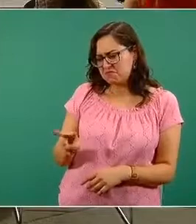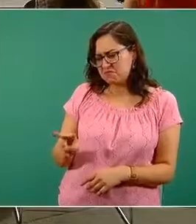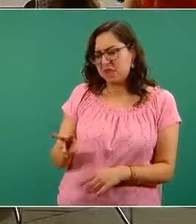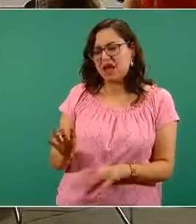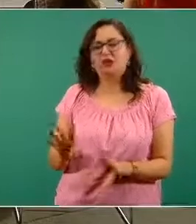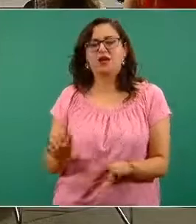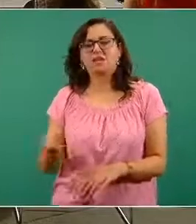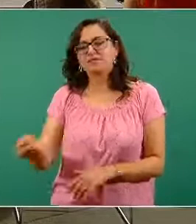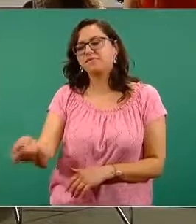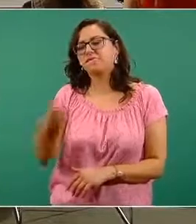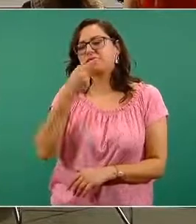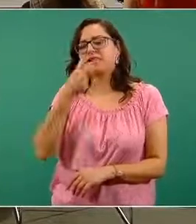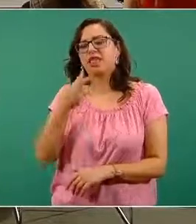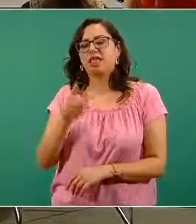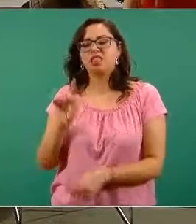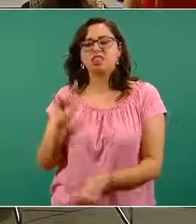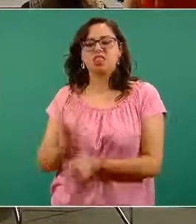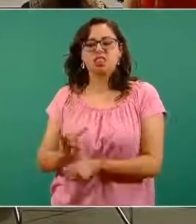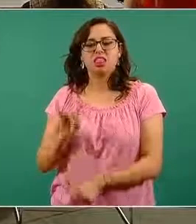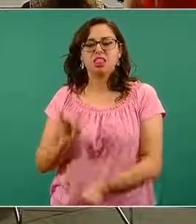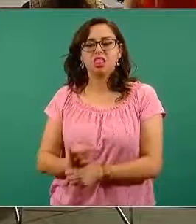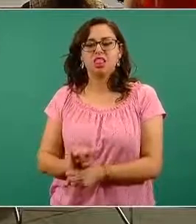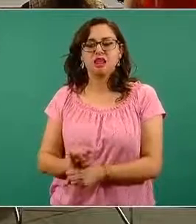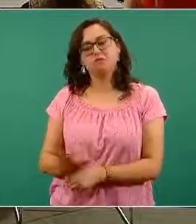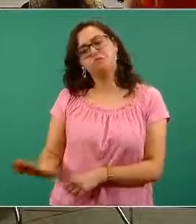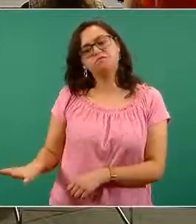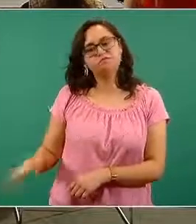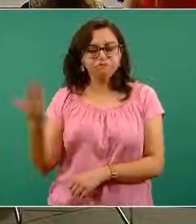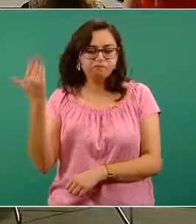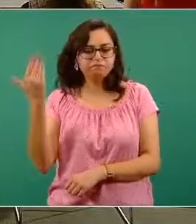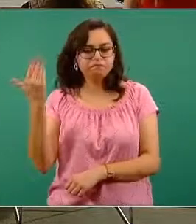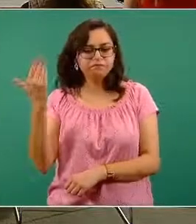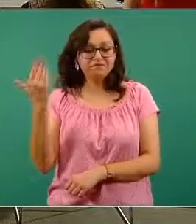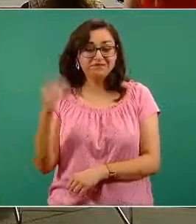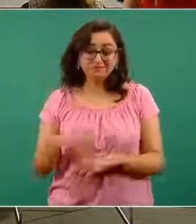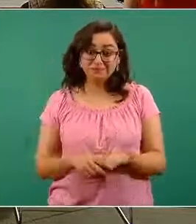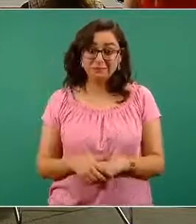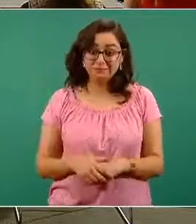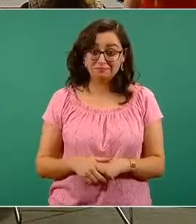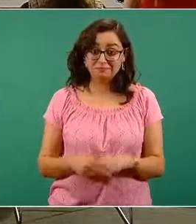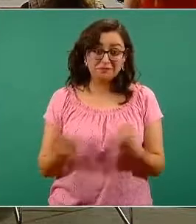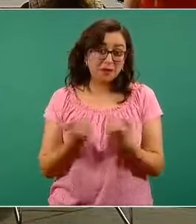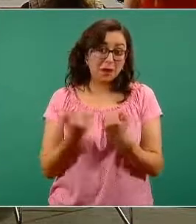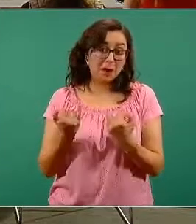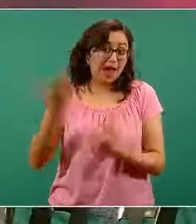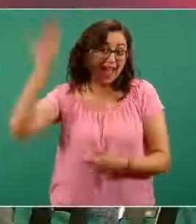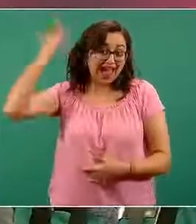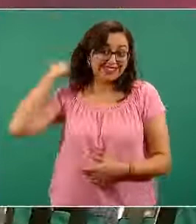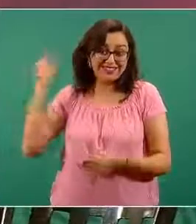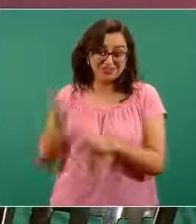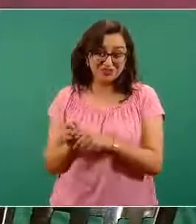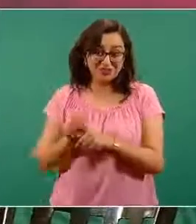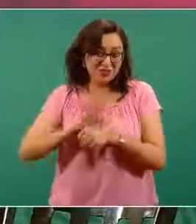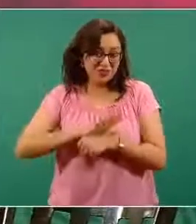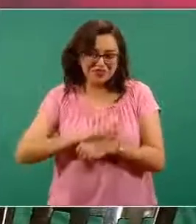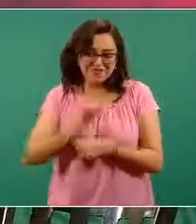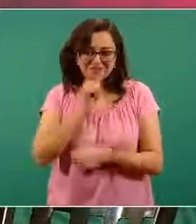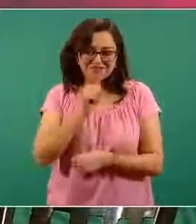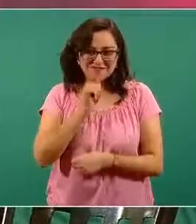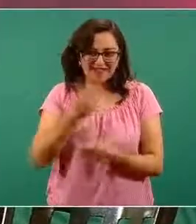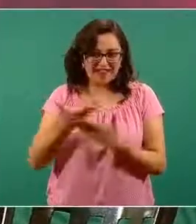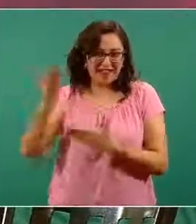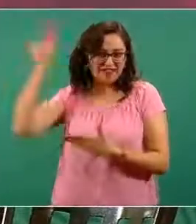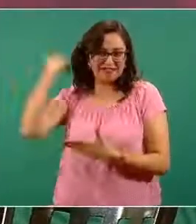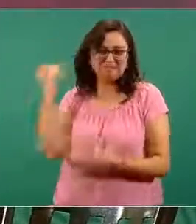medicamento y mandarlos así a clases, como seguramente se hacía antes de esta epidemia que nos ha